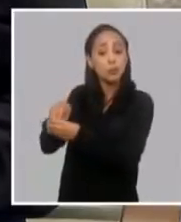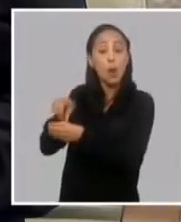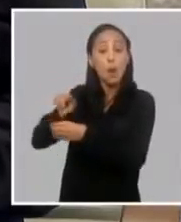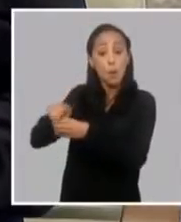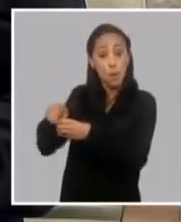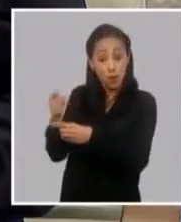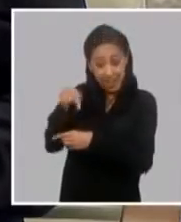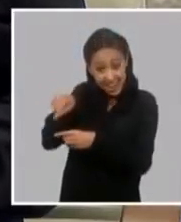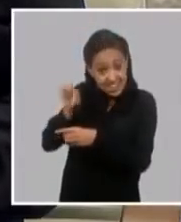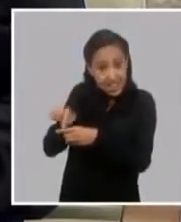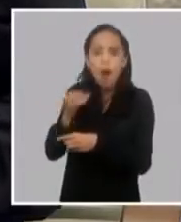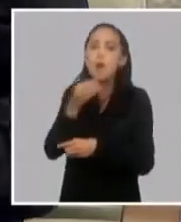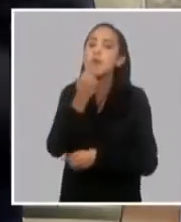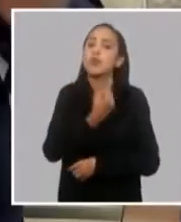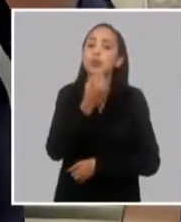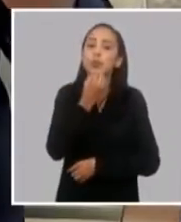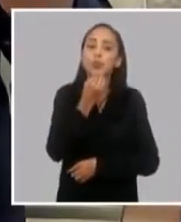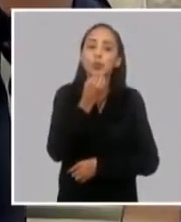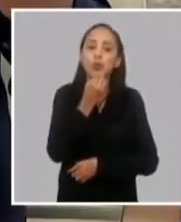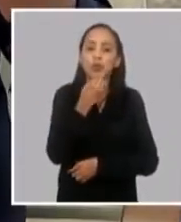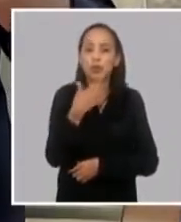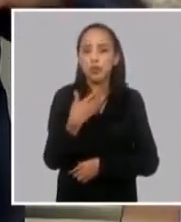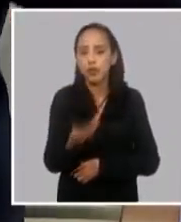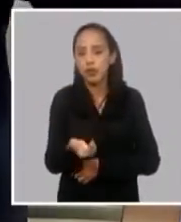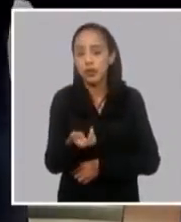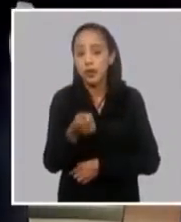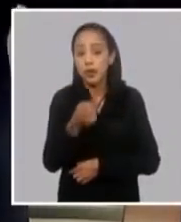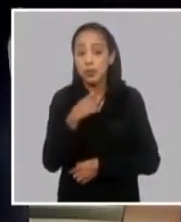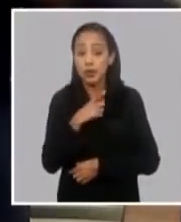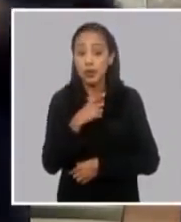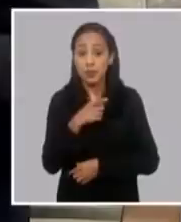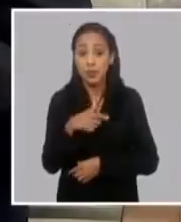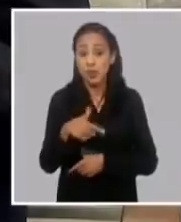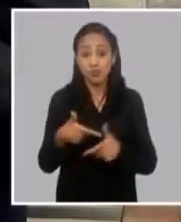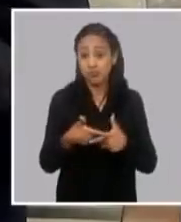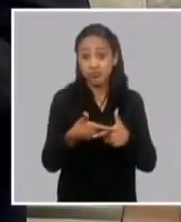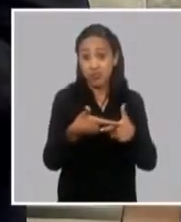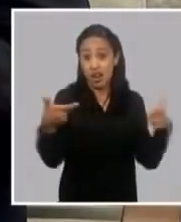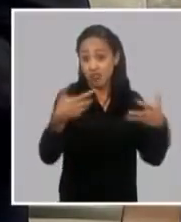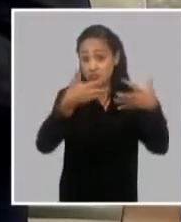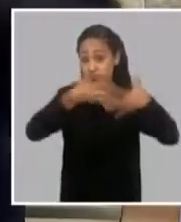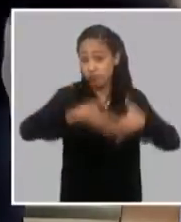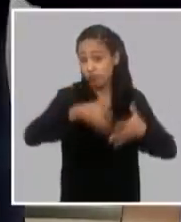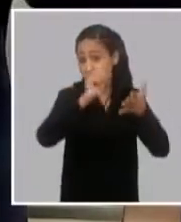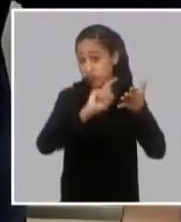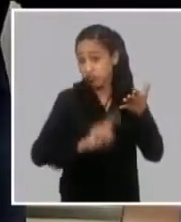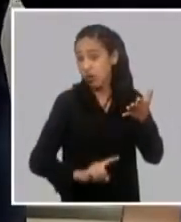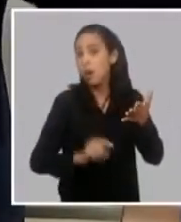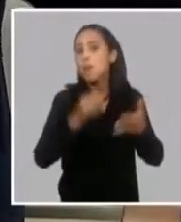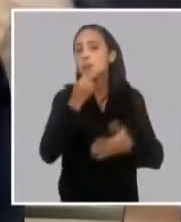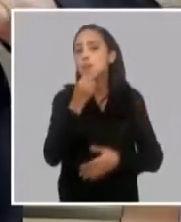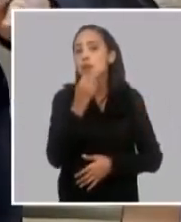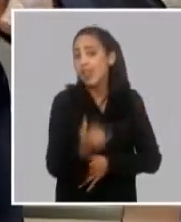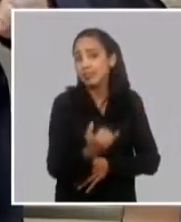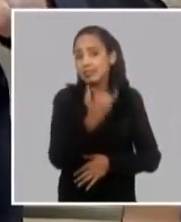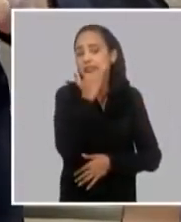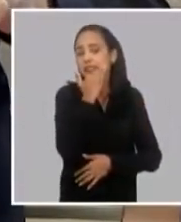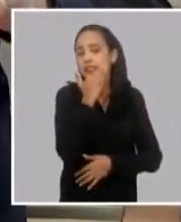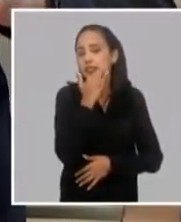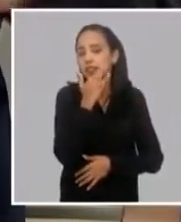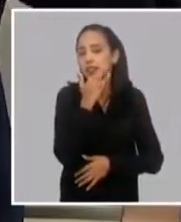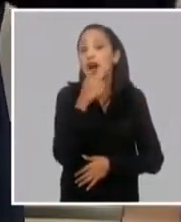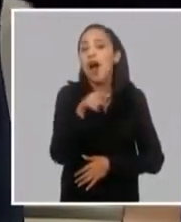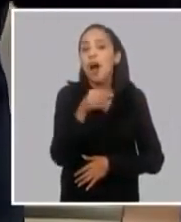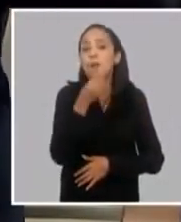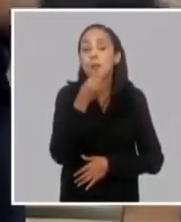reserva es la única que nos permitiría cubrir si una de las grandes centrales termoeléctricas fallara de momento,